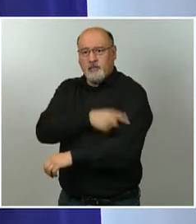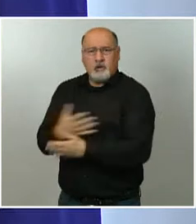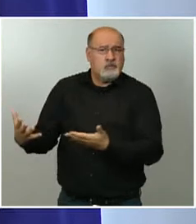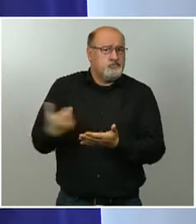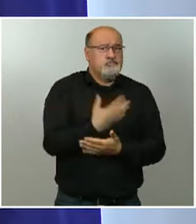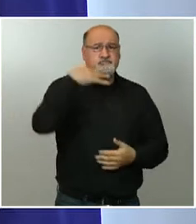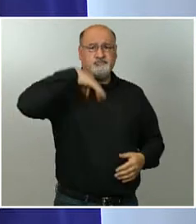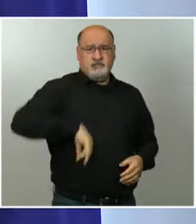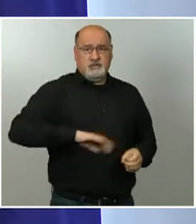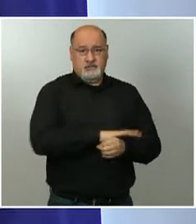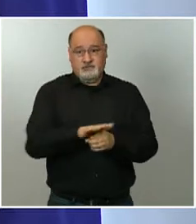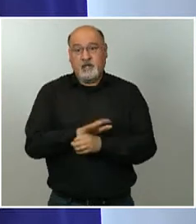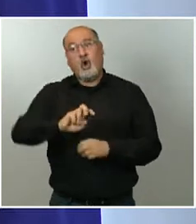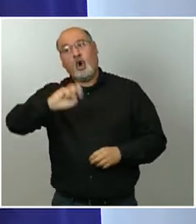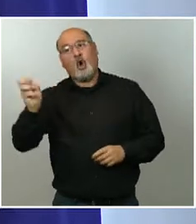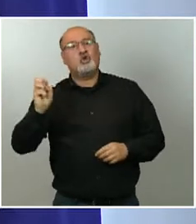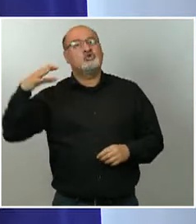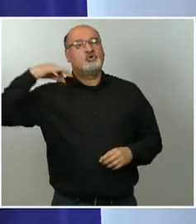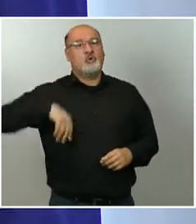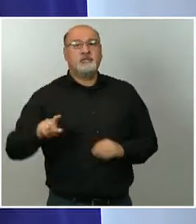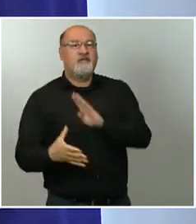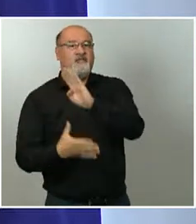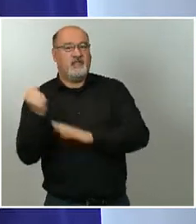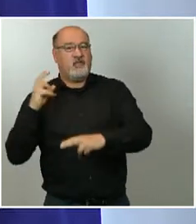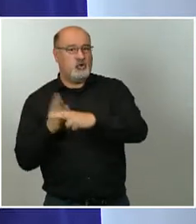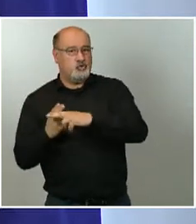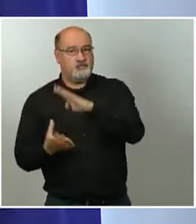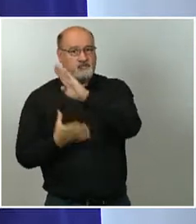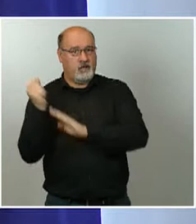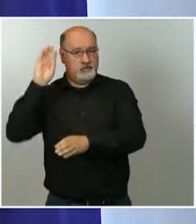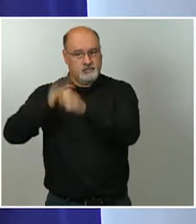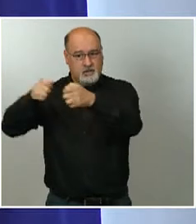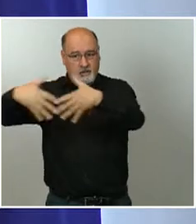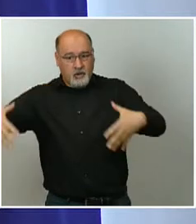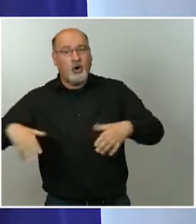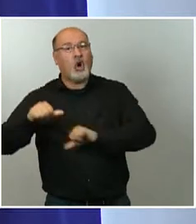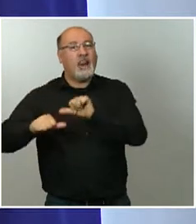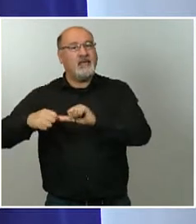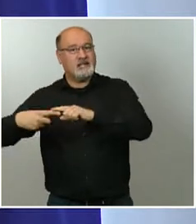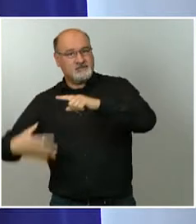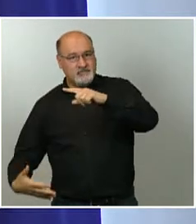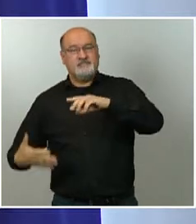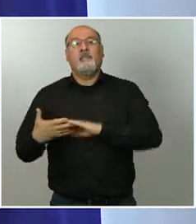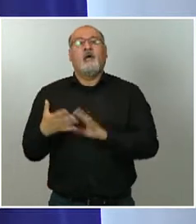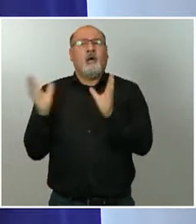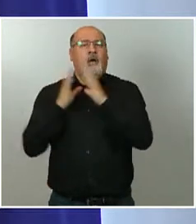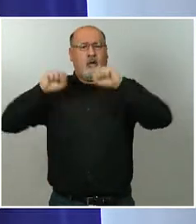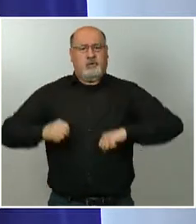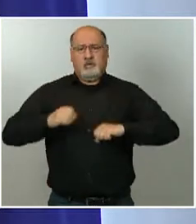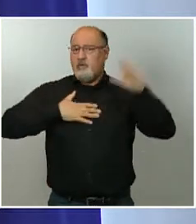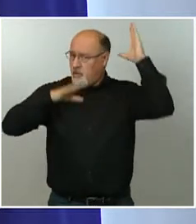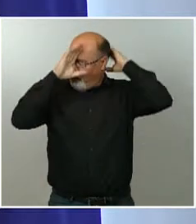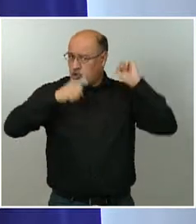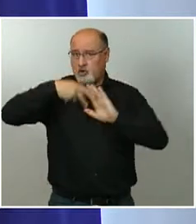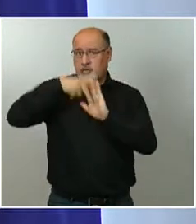deportes no profesionales federados o las ligas inferiores, llegamos a un gran acuerdo, un protocolo con las comunidades